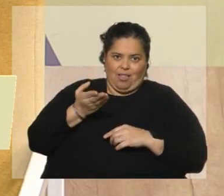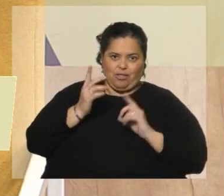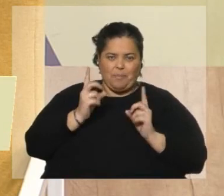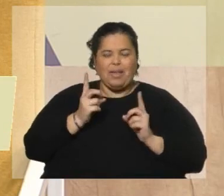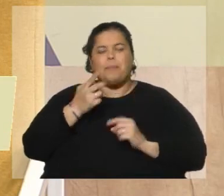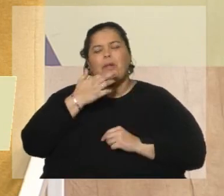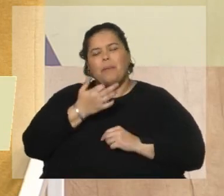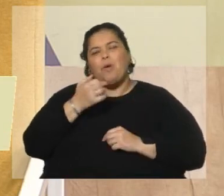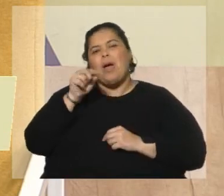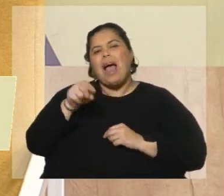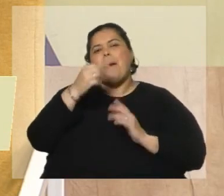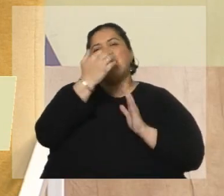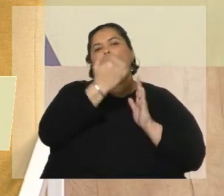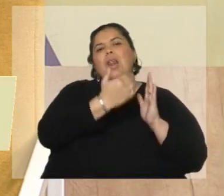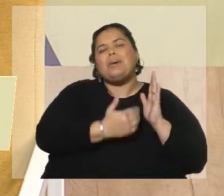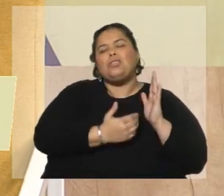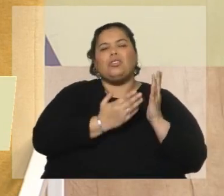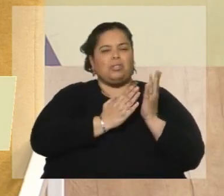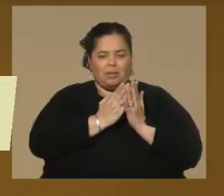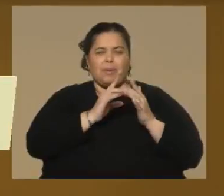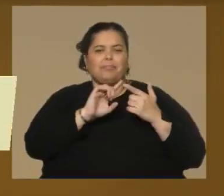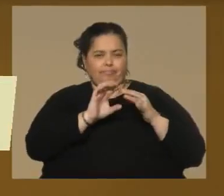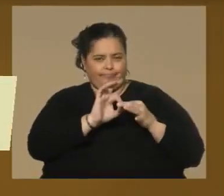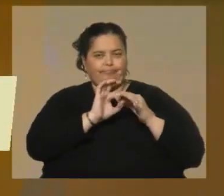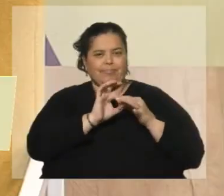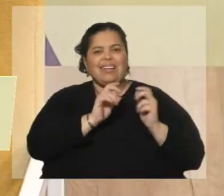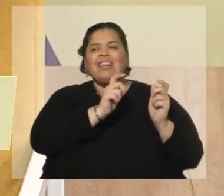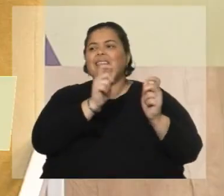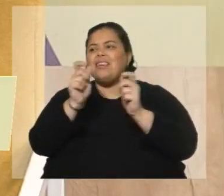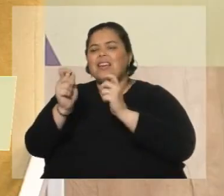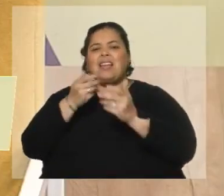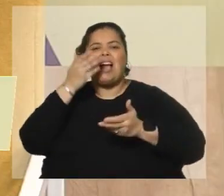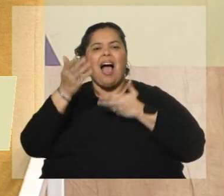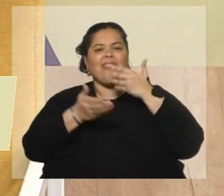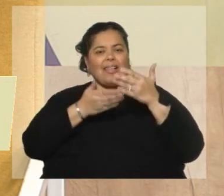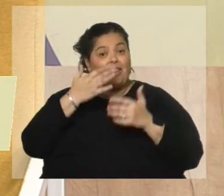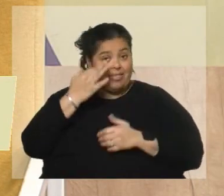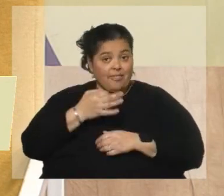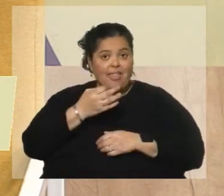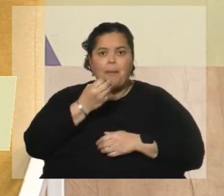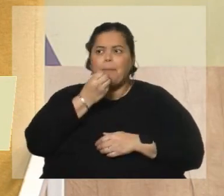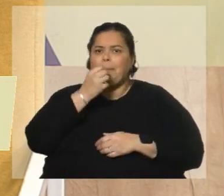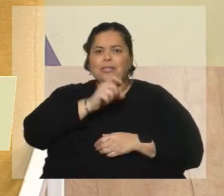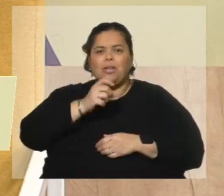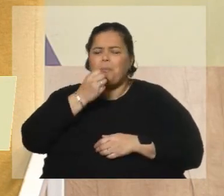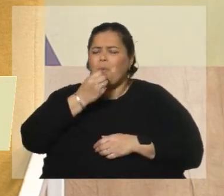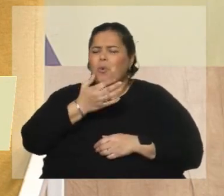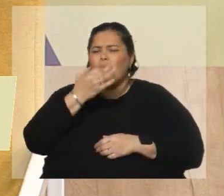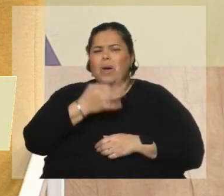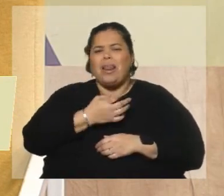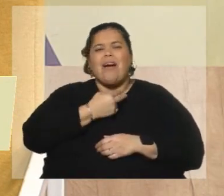está muy relacionada con los perfiles de los cantantes. Y tenemos voces realmente extraordinarias que vienen.